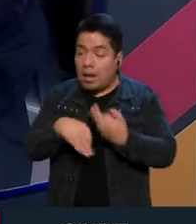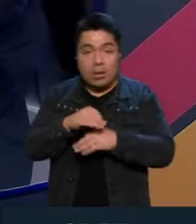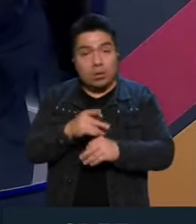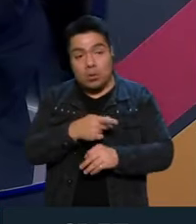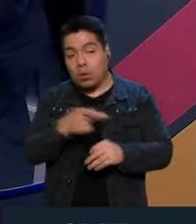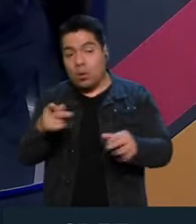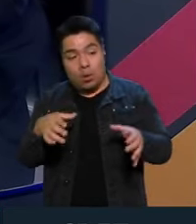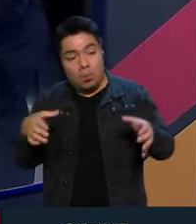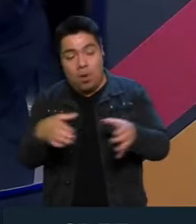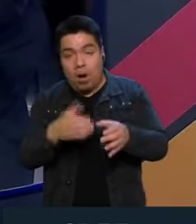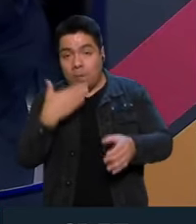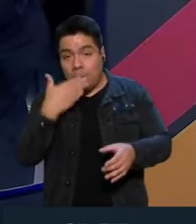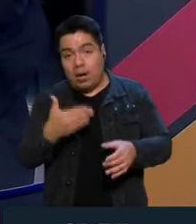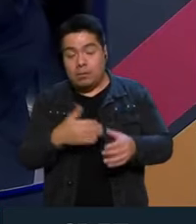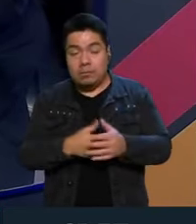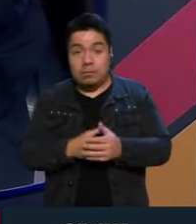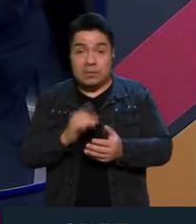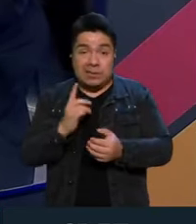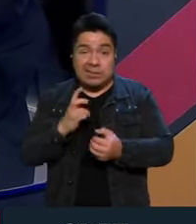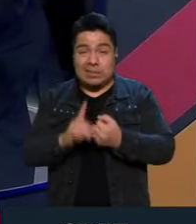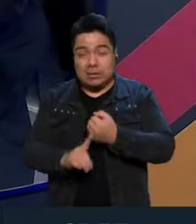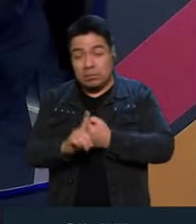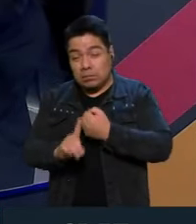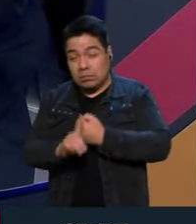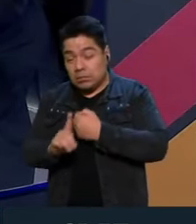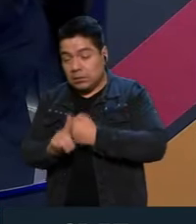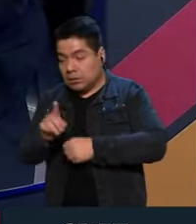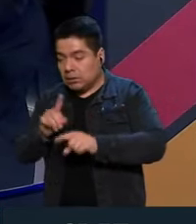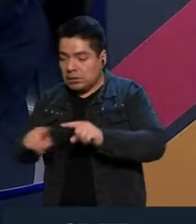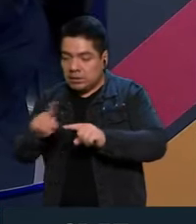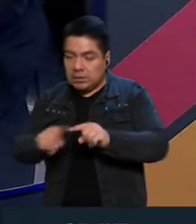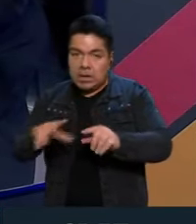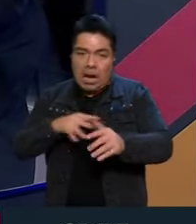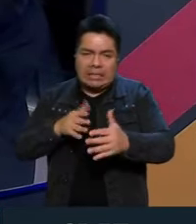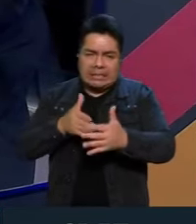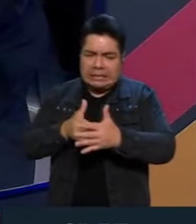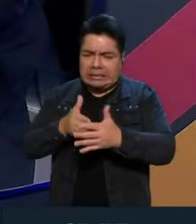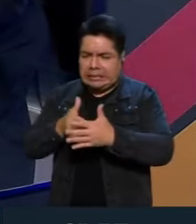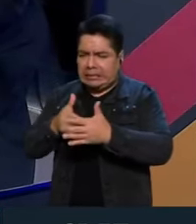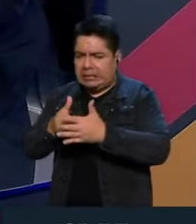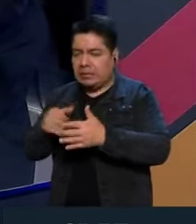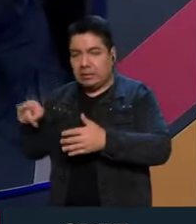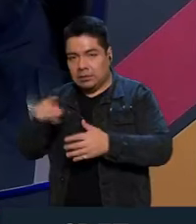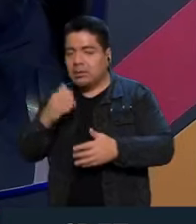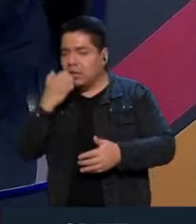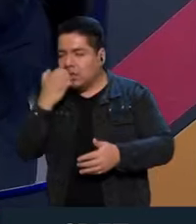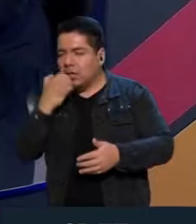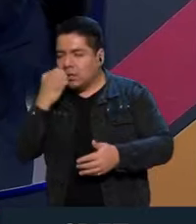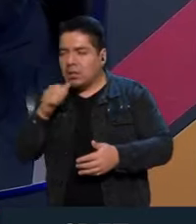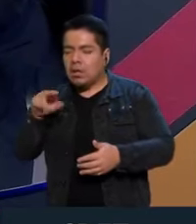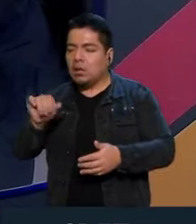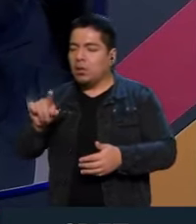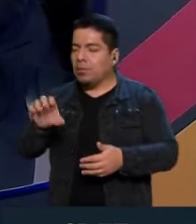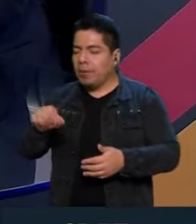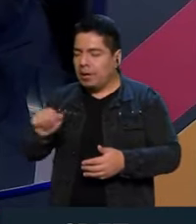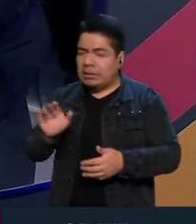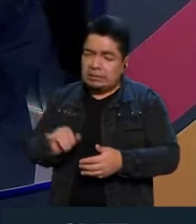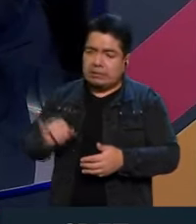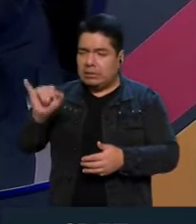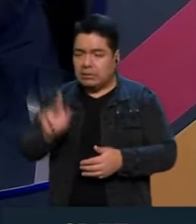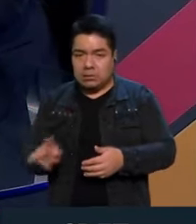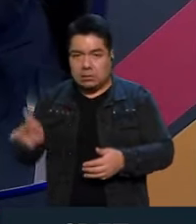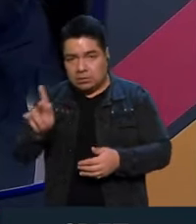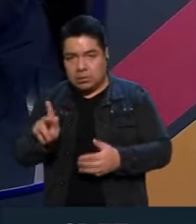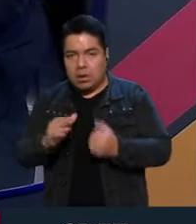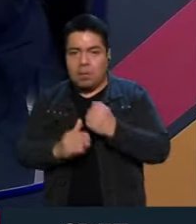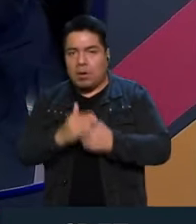pobres. Y es un problema al cual se han enfrentado las normales rurales toda su vida. Y por eso se ha hecho